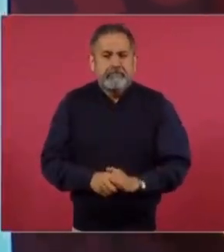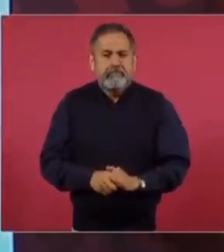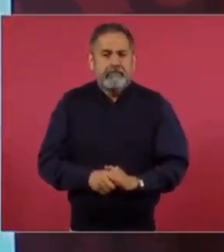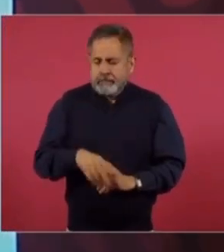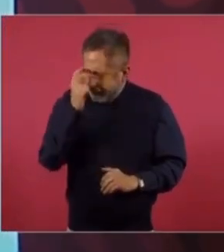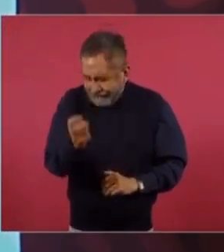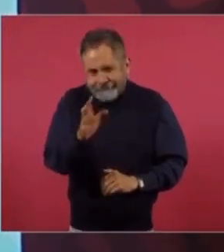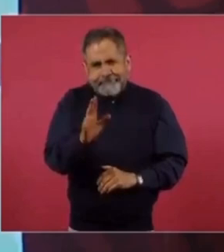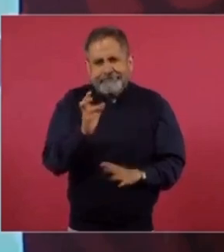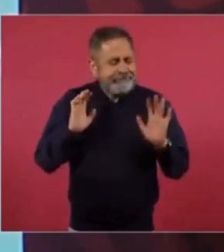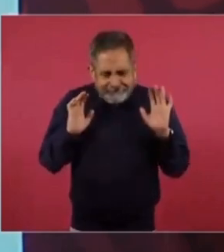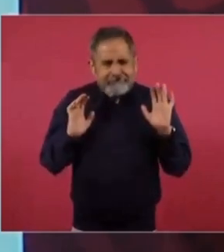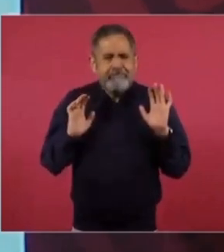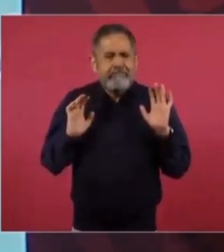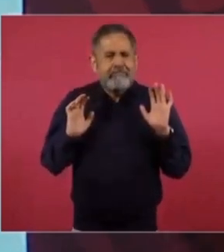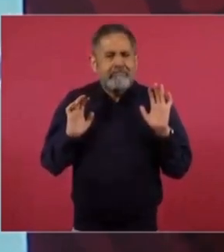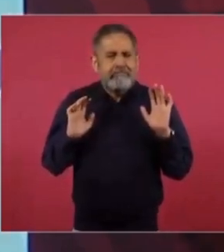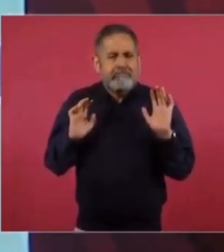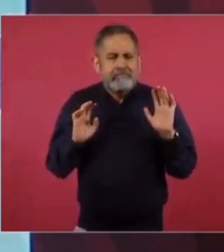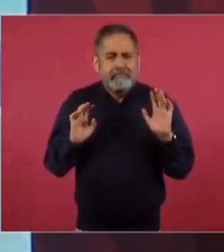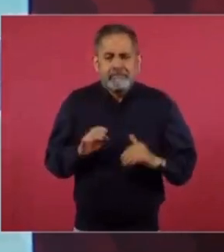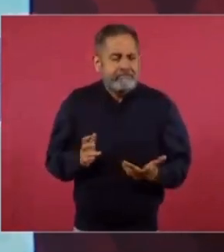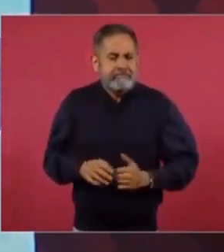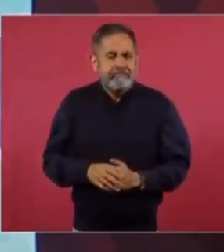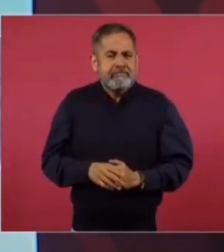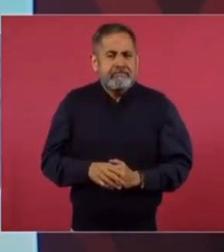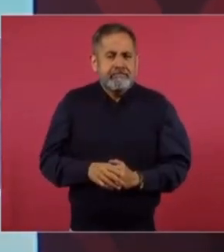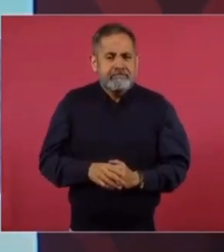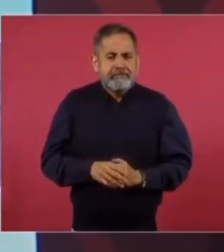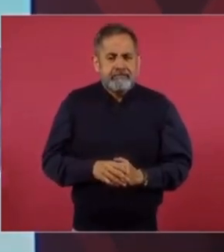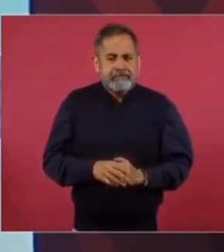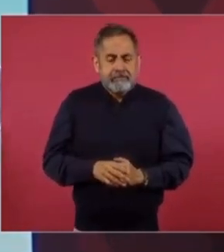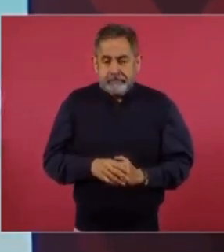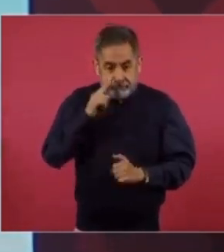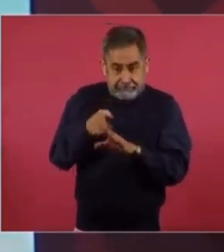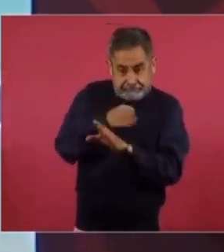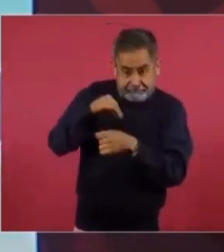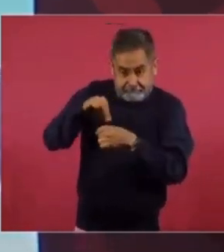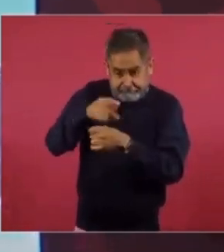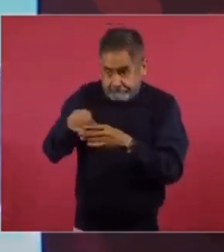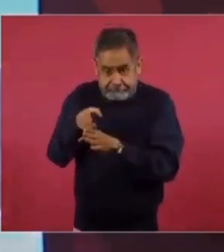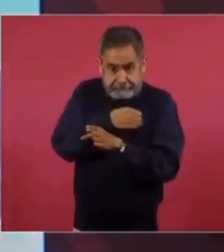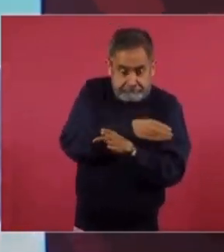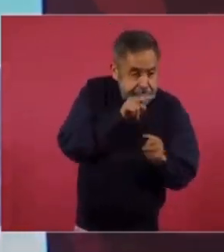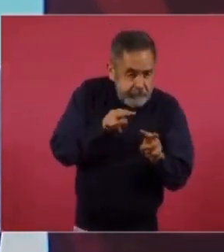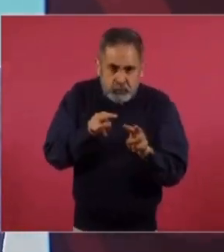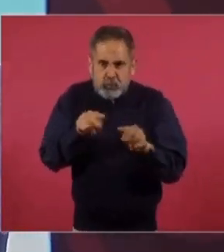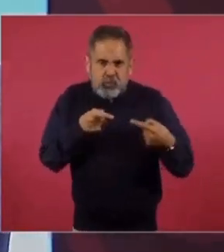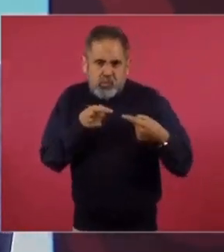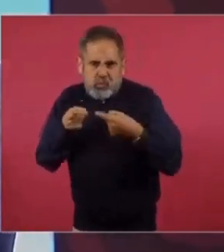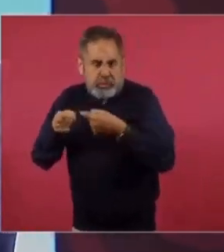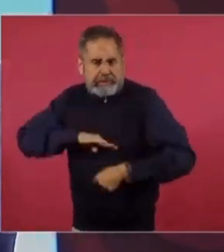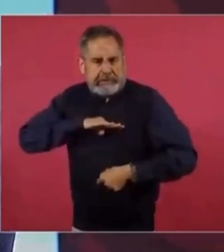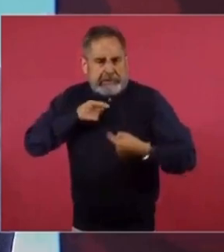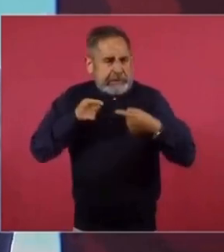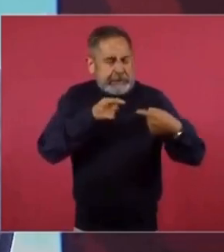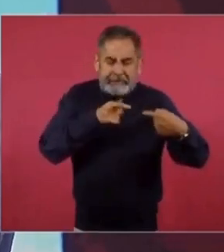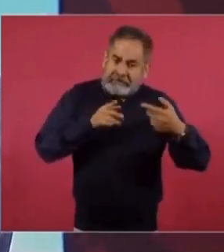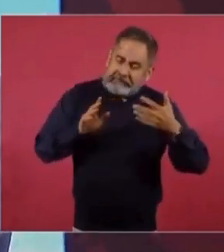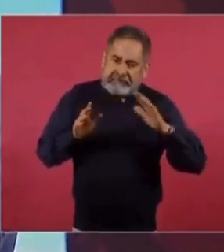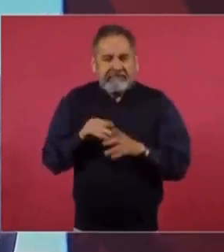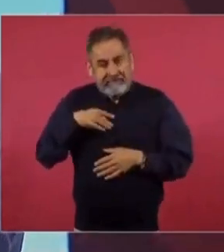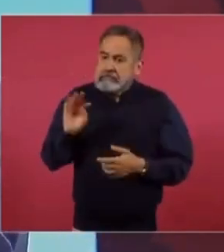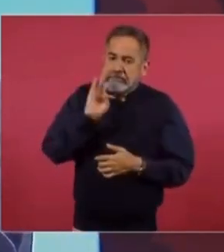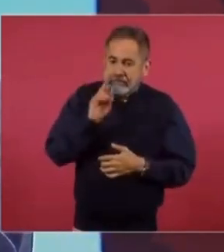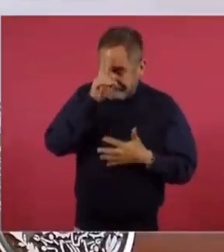Por eso, pero para como estaba la situación muy tensa, yo vi